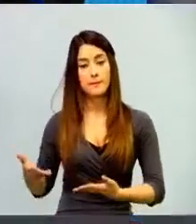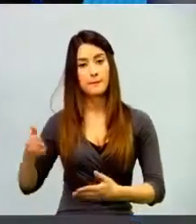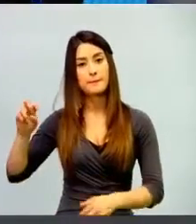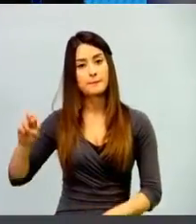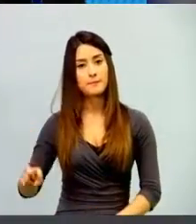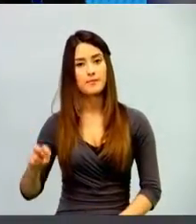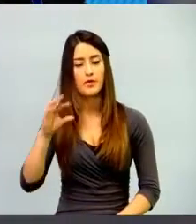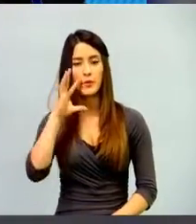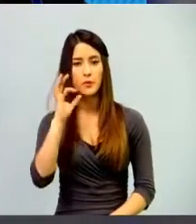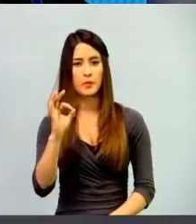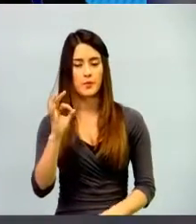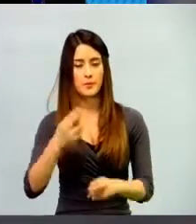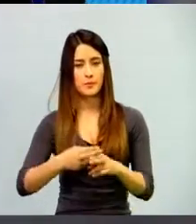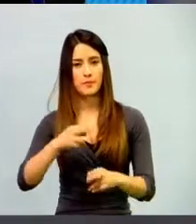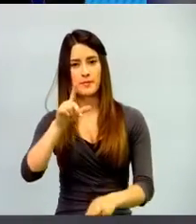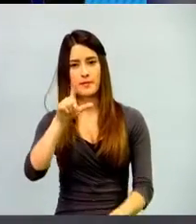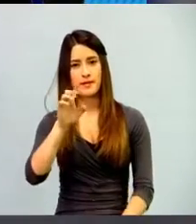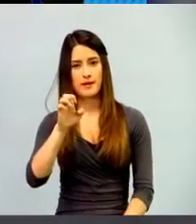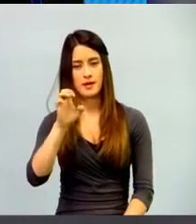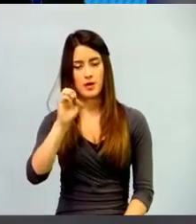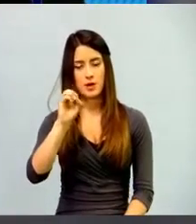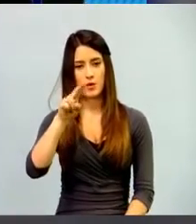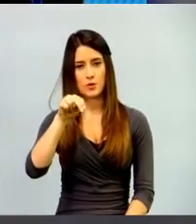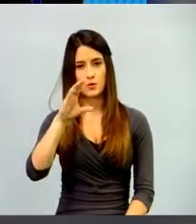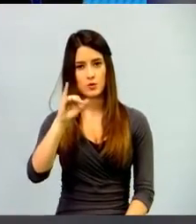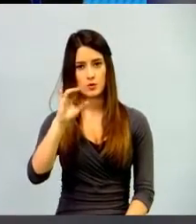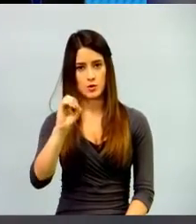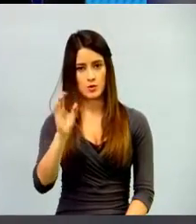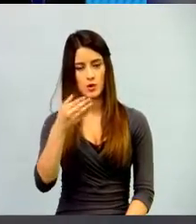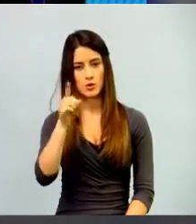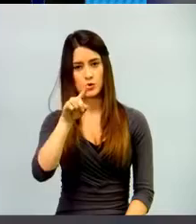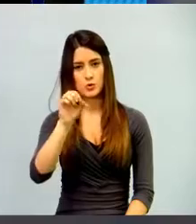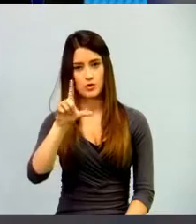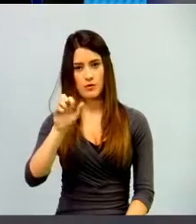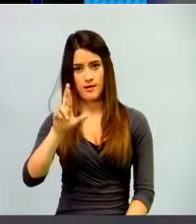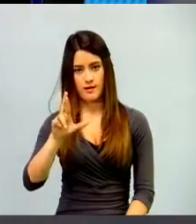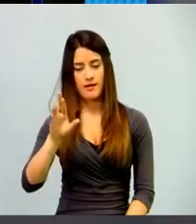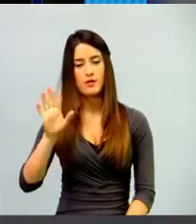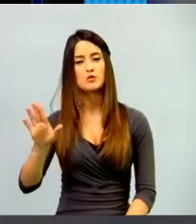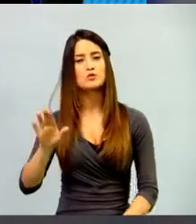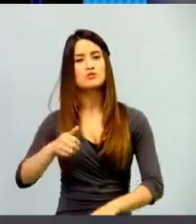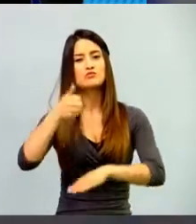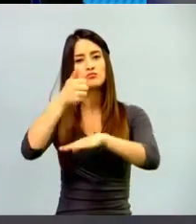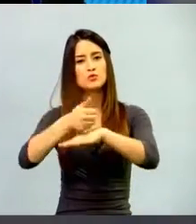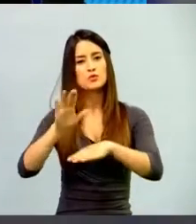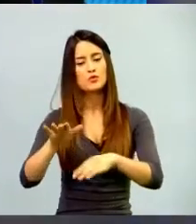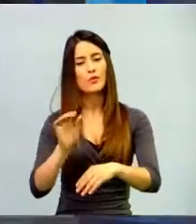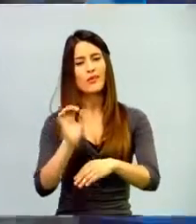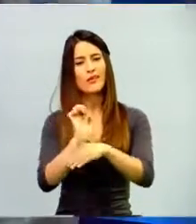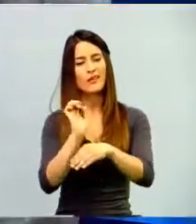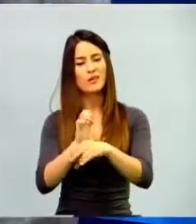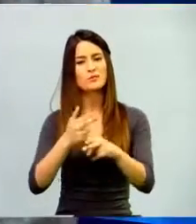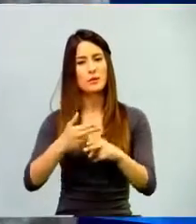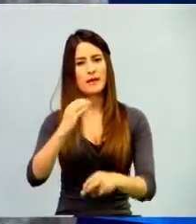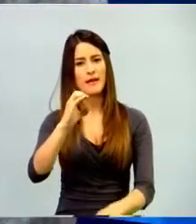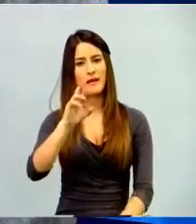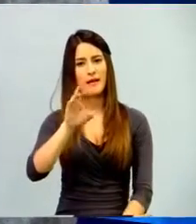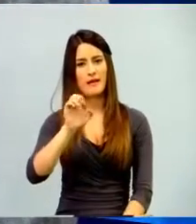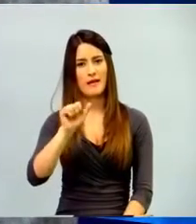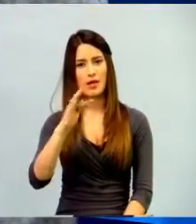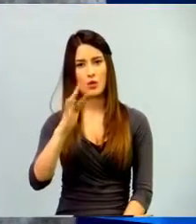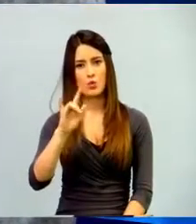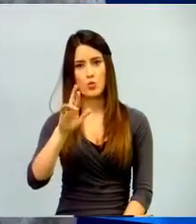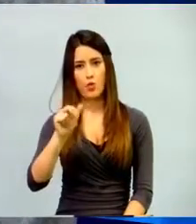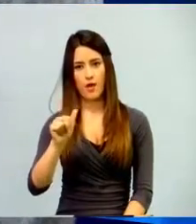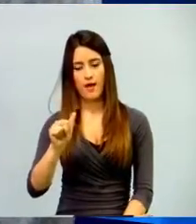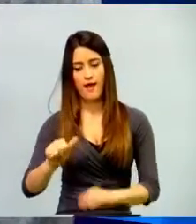al señor Leoncio Soler, director de Criatura, director de Tecnología de Criatura.